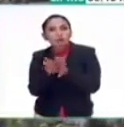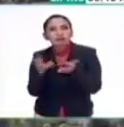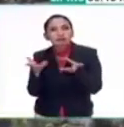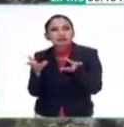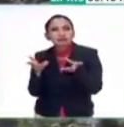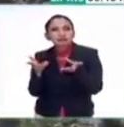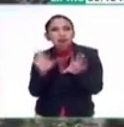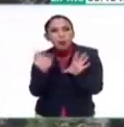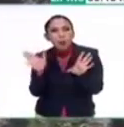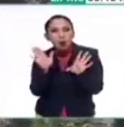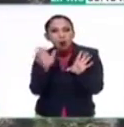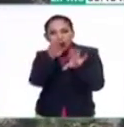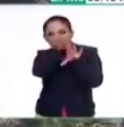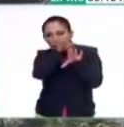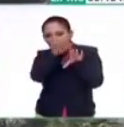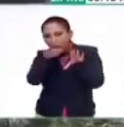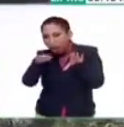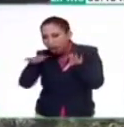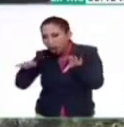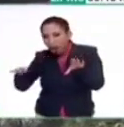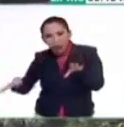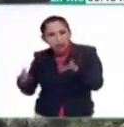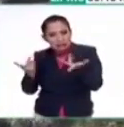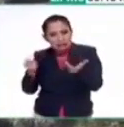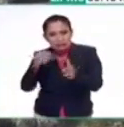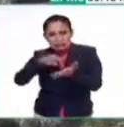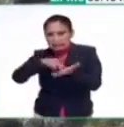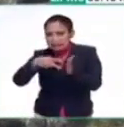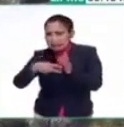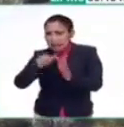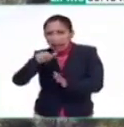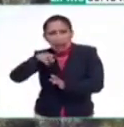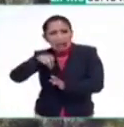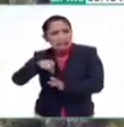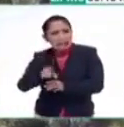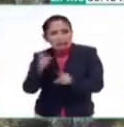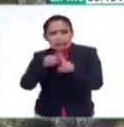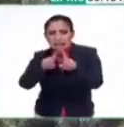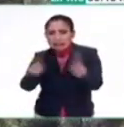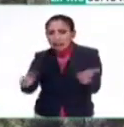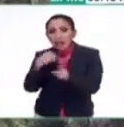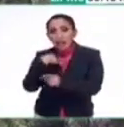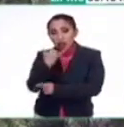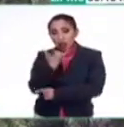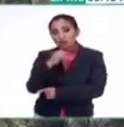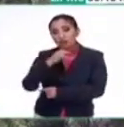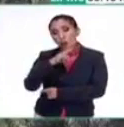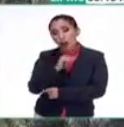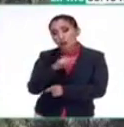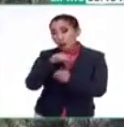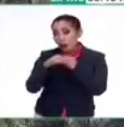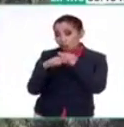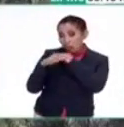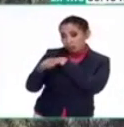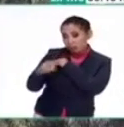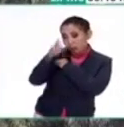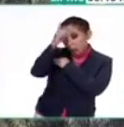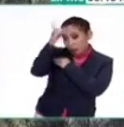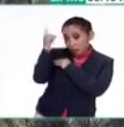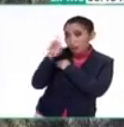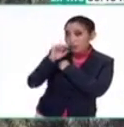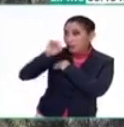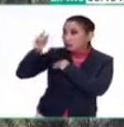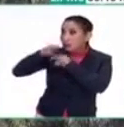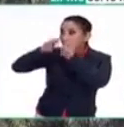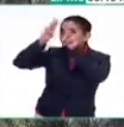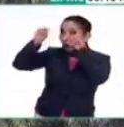escalonada. O sea, es una arquitectura excepcional. Entonces, tener estas yucas, esta zona desértica y de un lado ver los